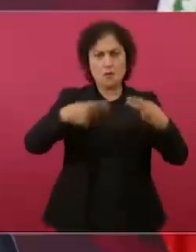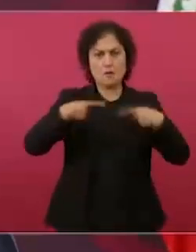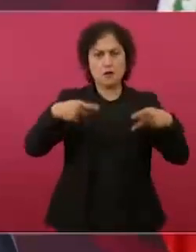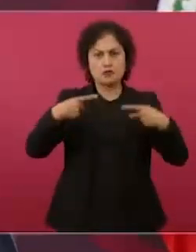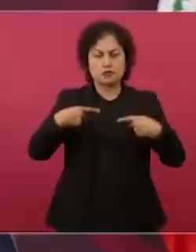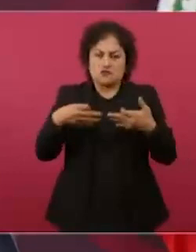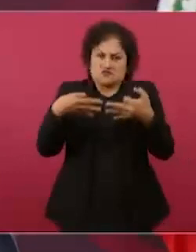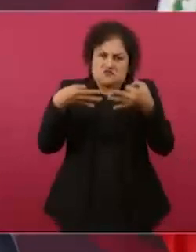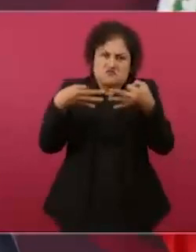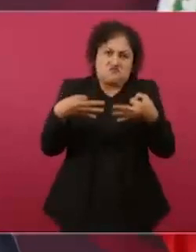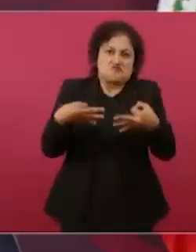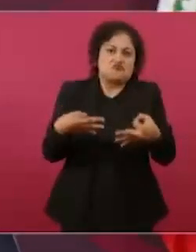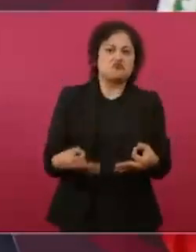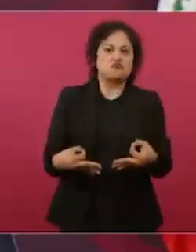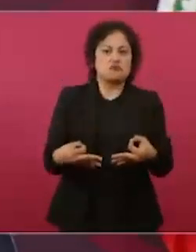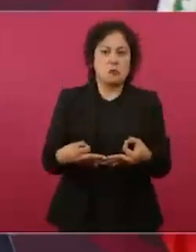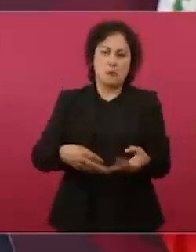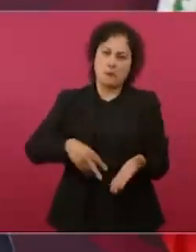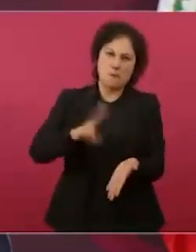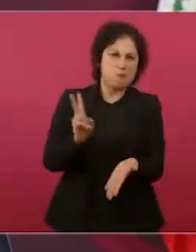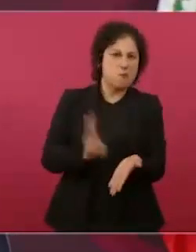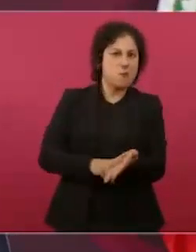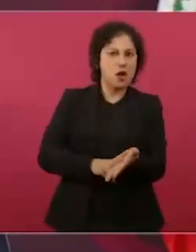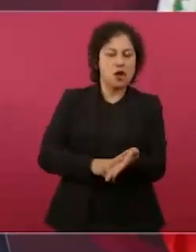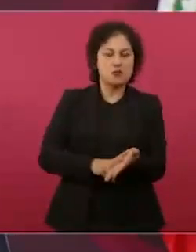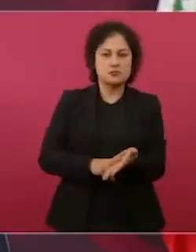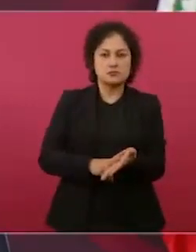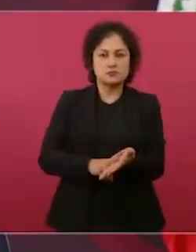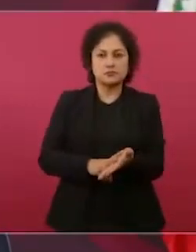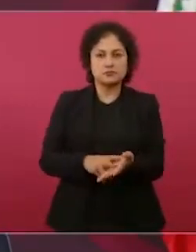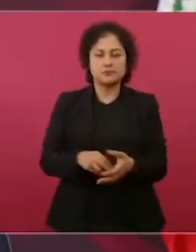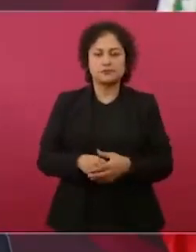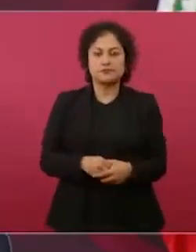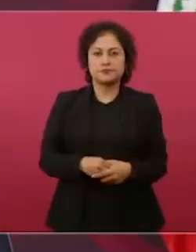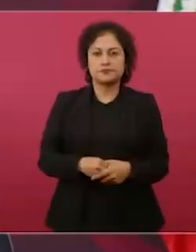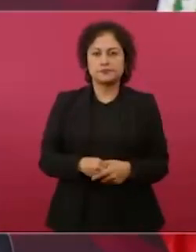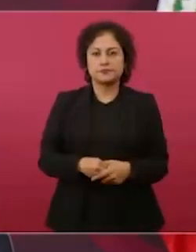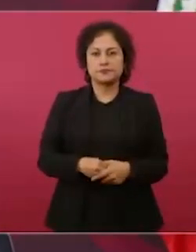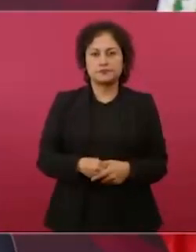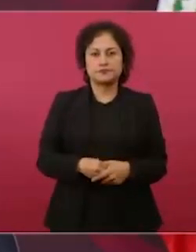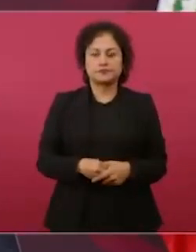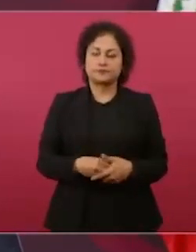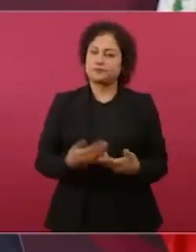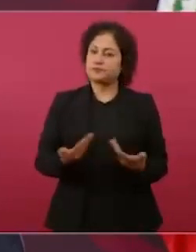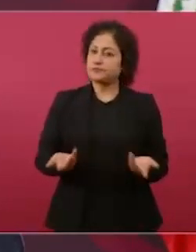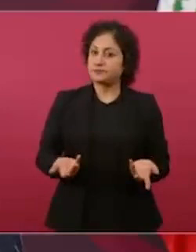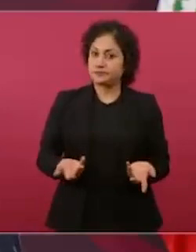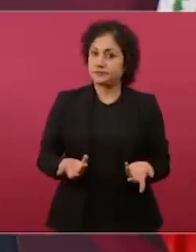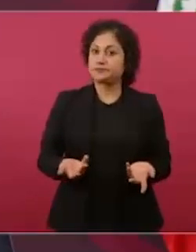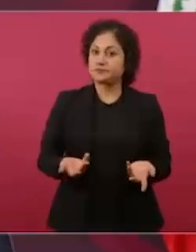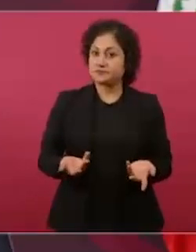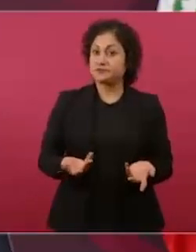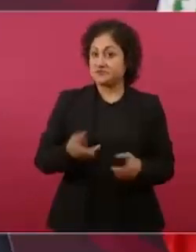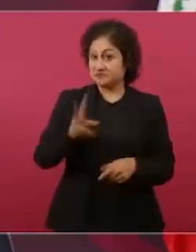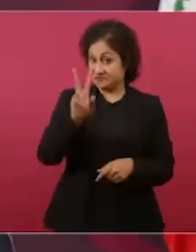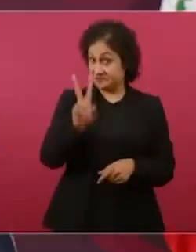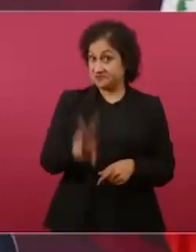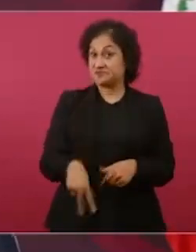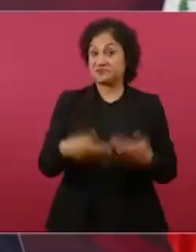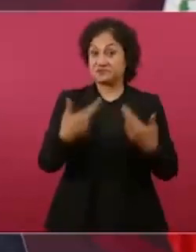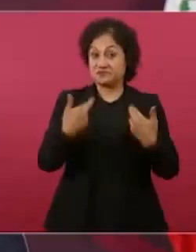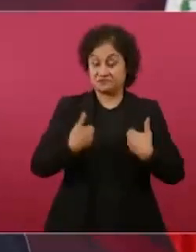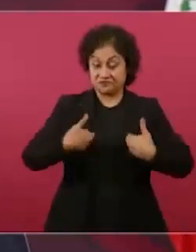con muchos principios, muy representantes